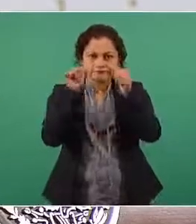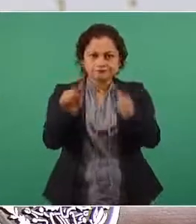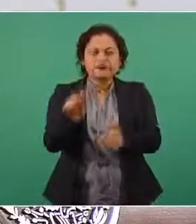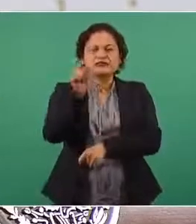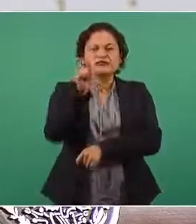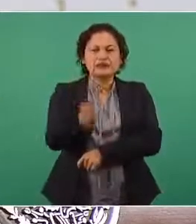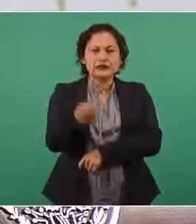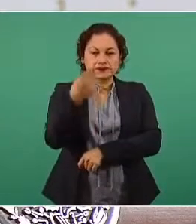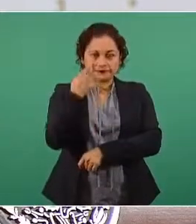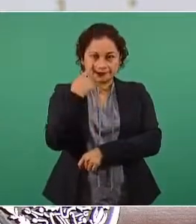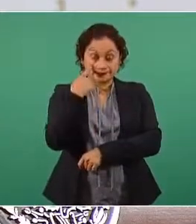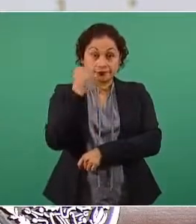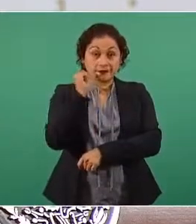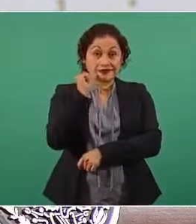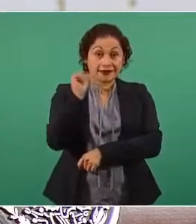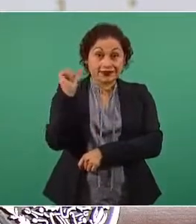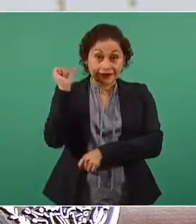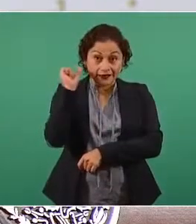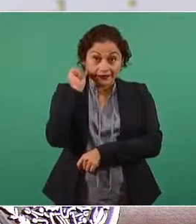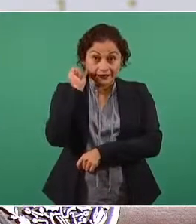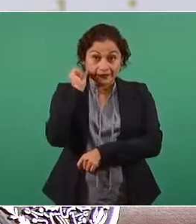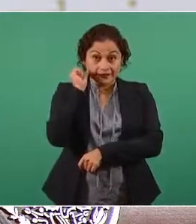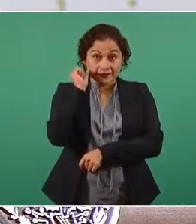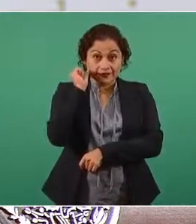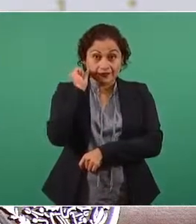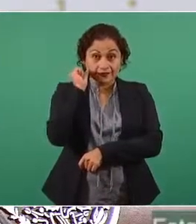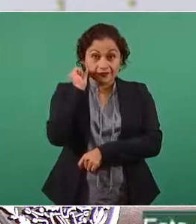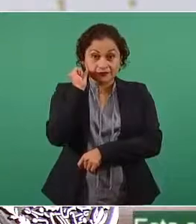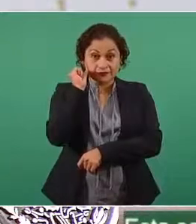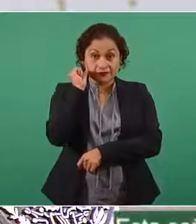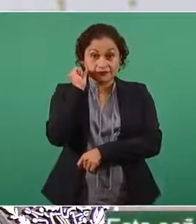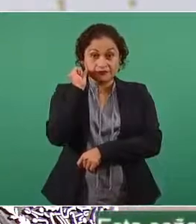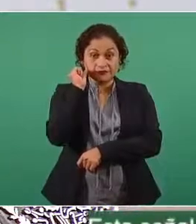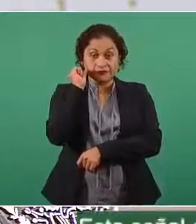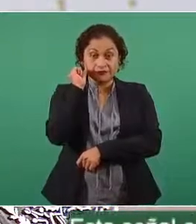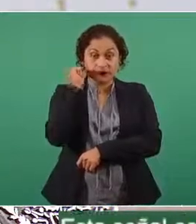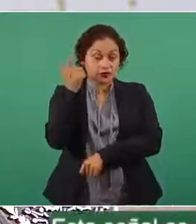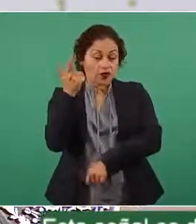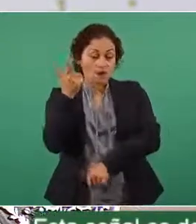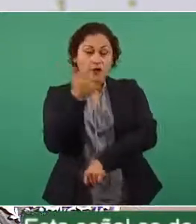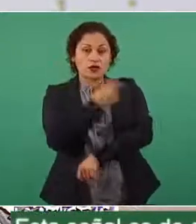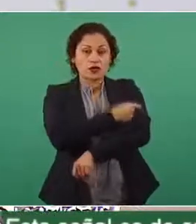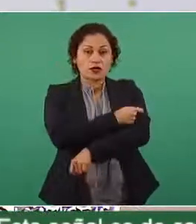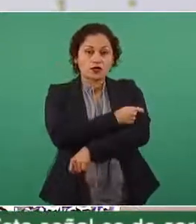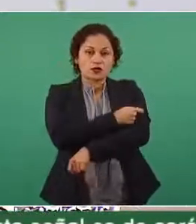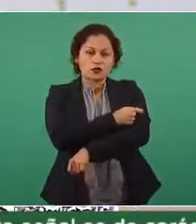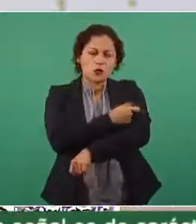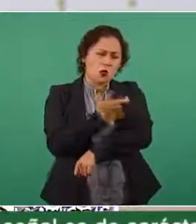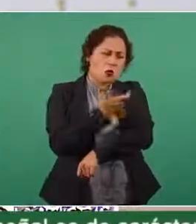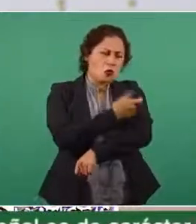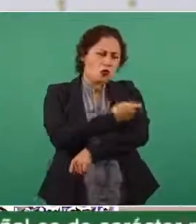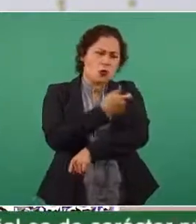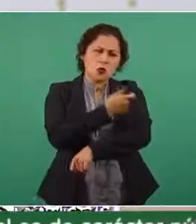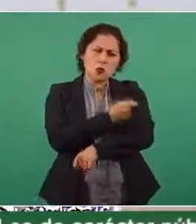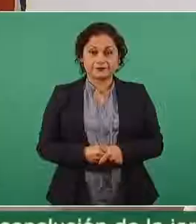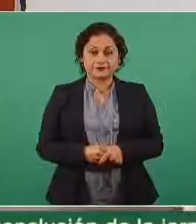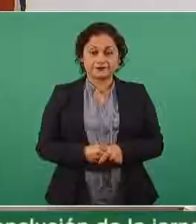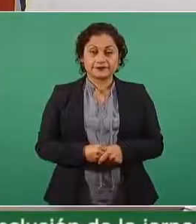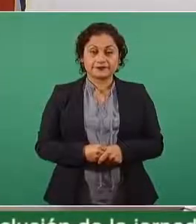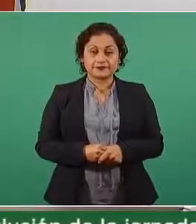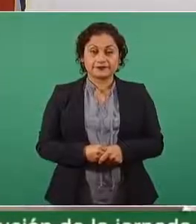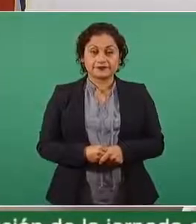rompió récord en vacunación, que es algo importantísimo.